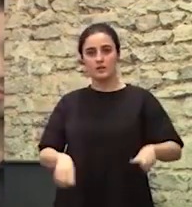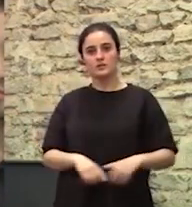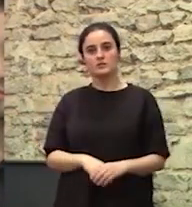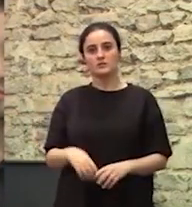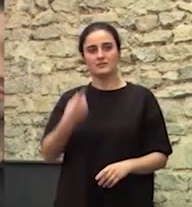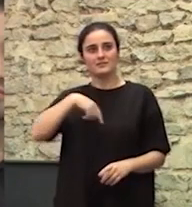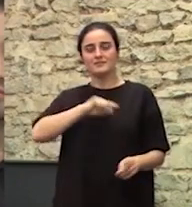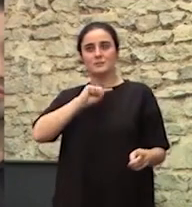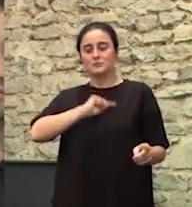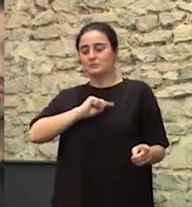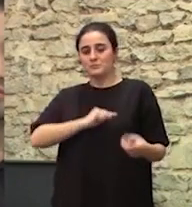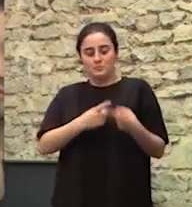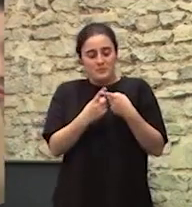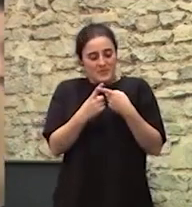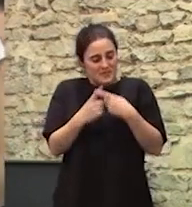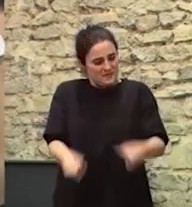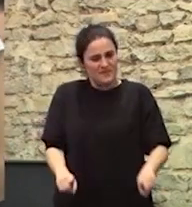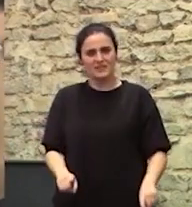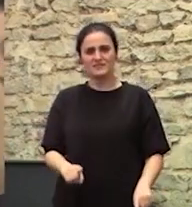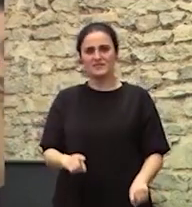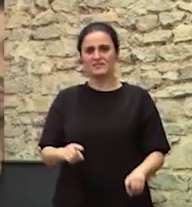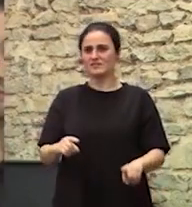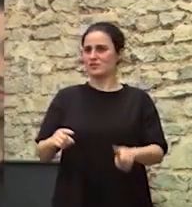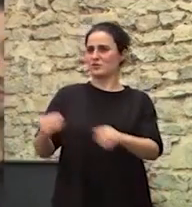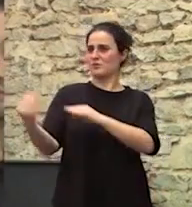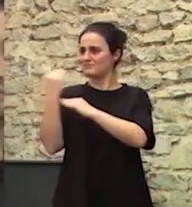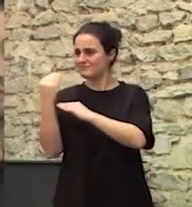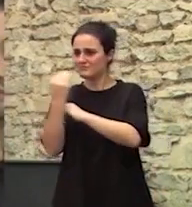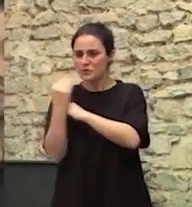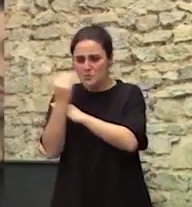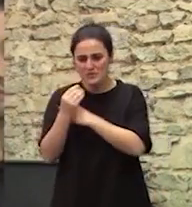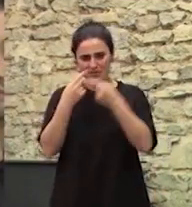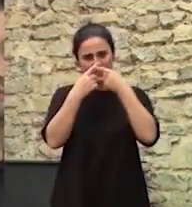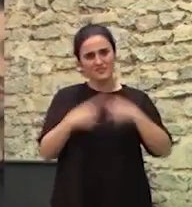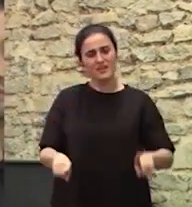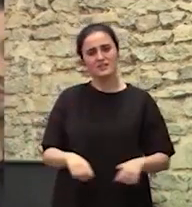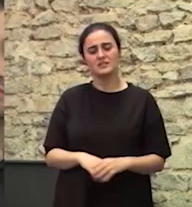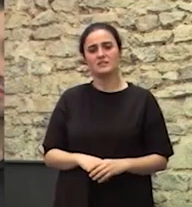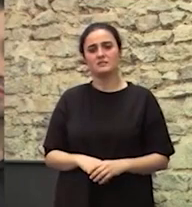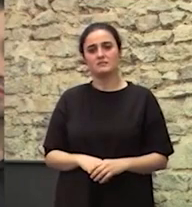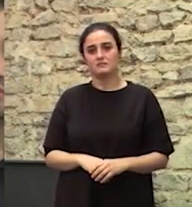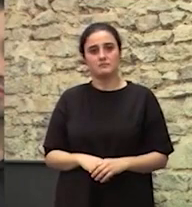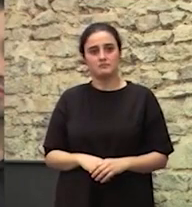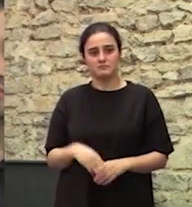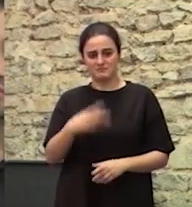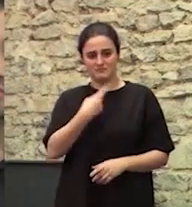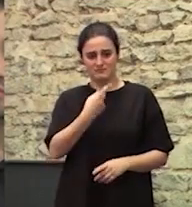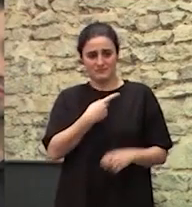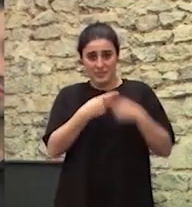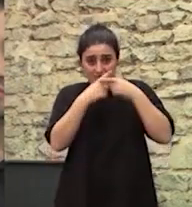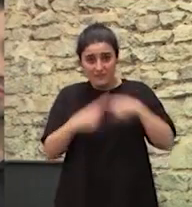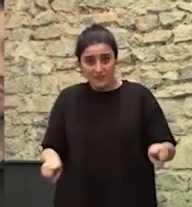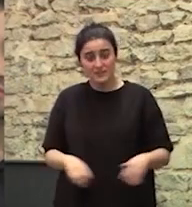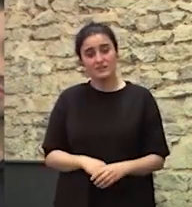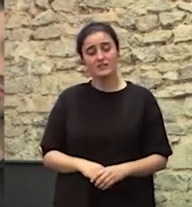Sentimos de distinta forma Nos criamos de distinta forma No somos iguales